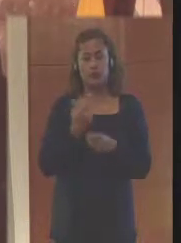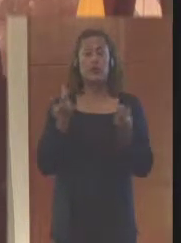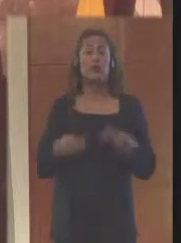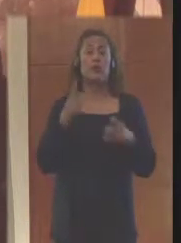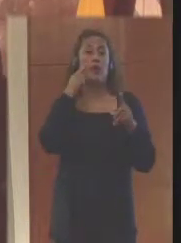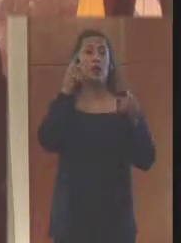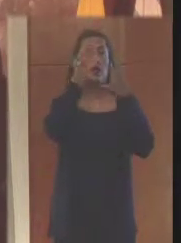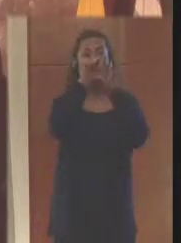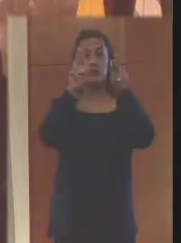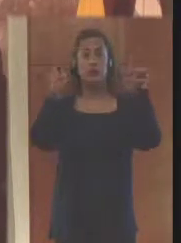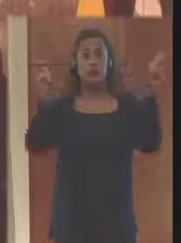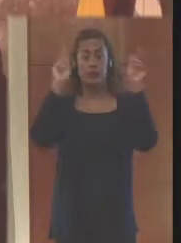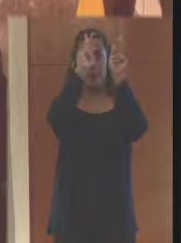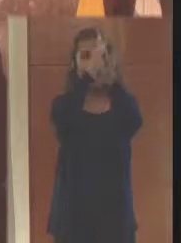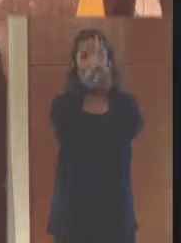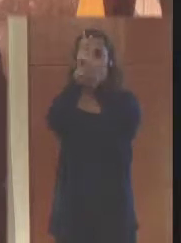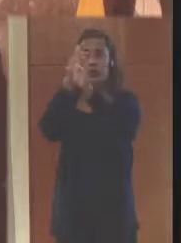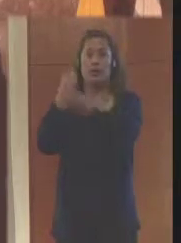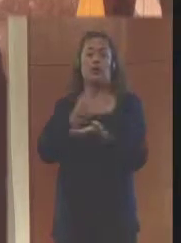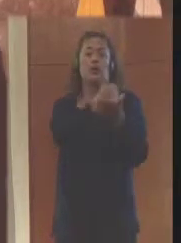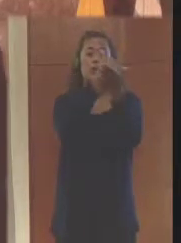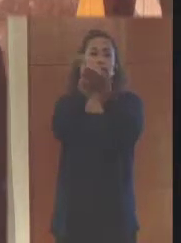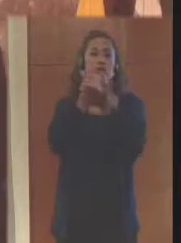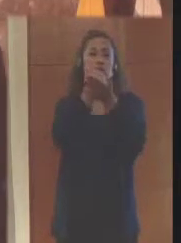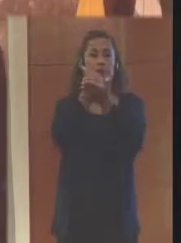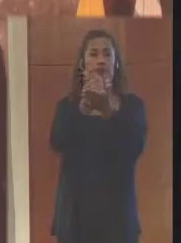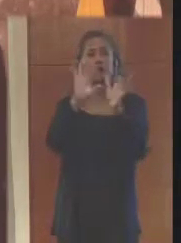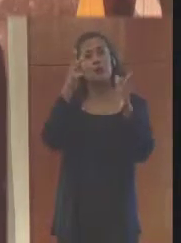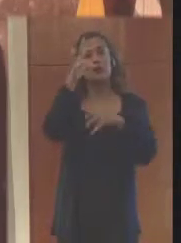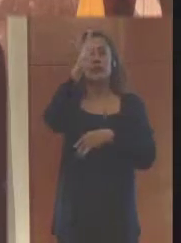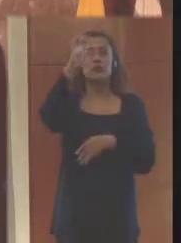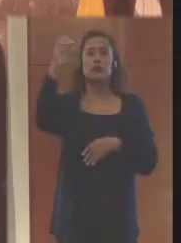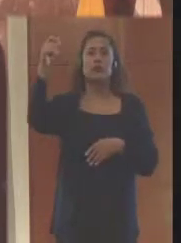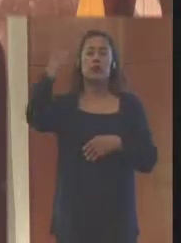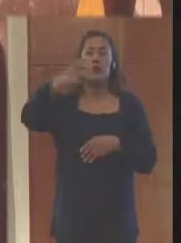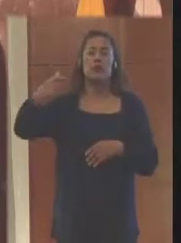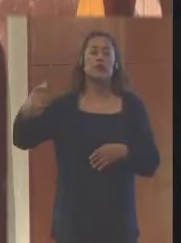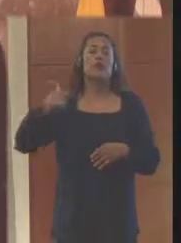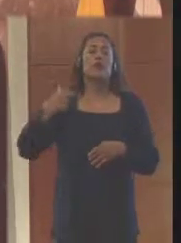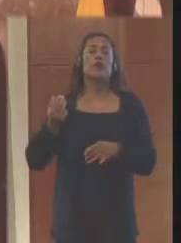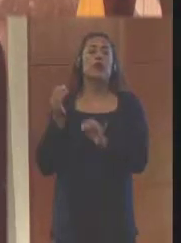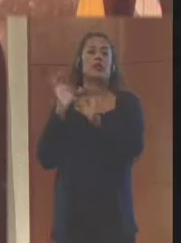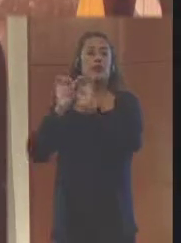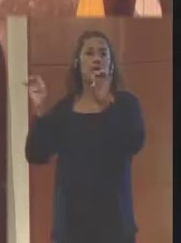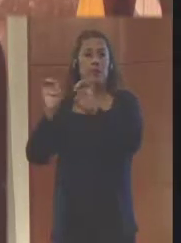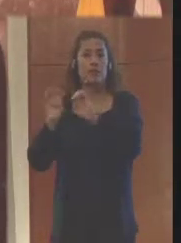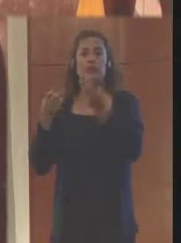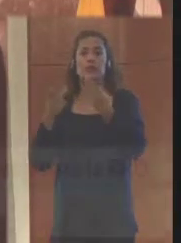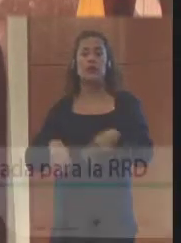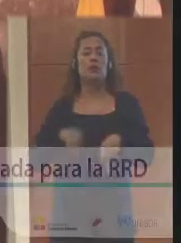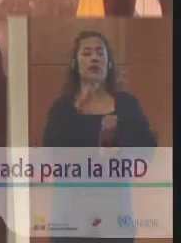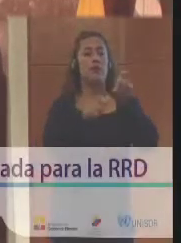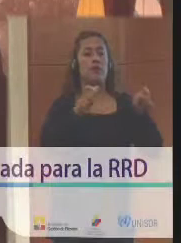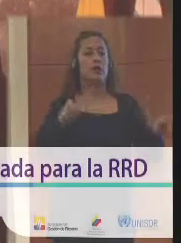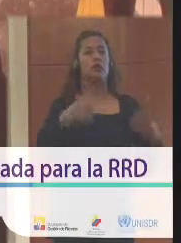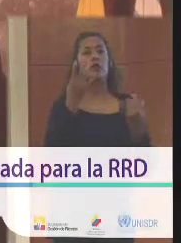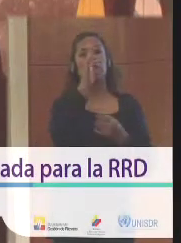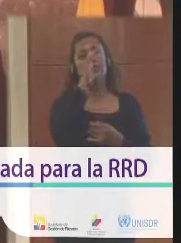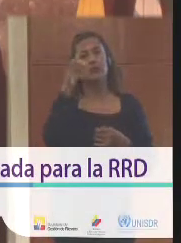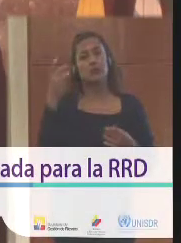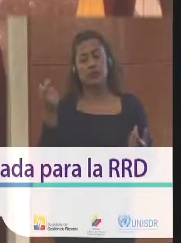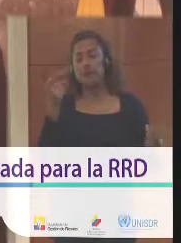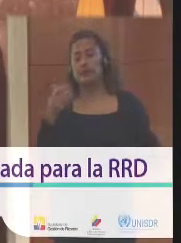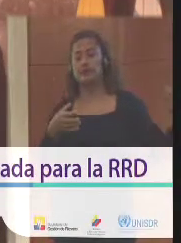ambiental, en asociación con más de 700 personas jurídicas y más de 500 personas naturales en el país.